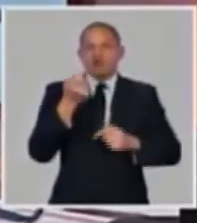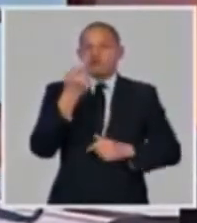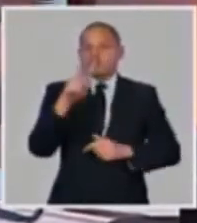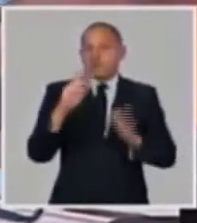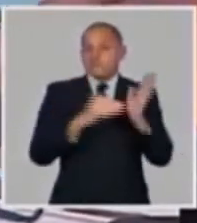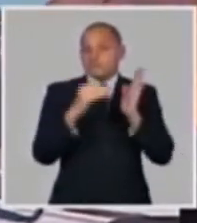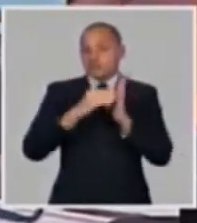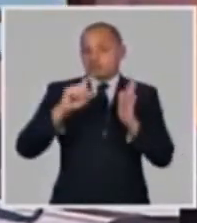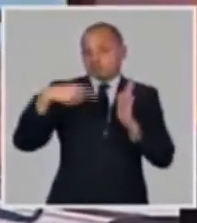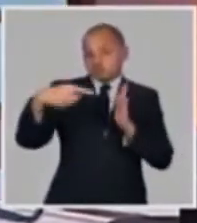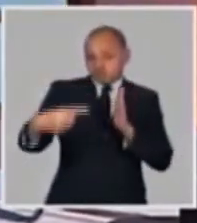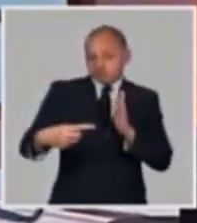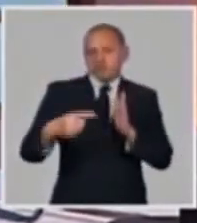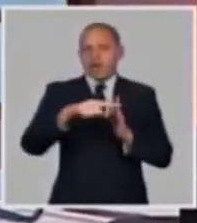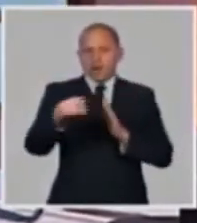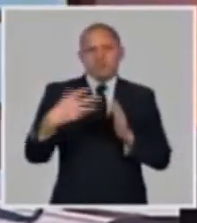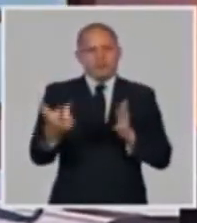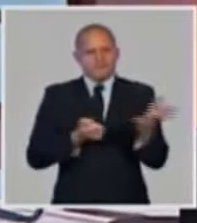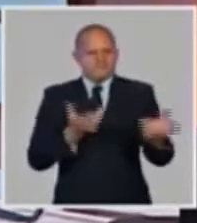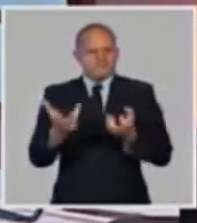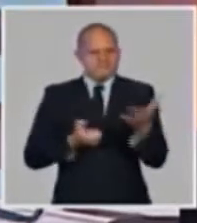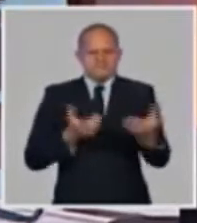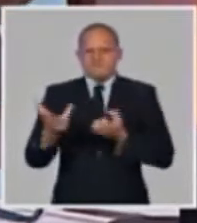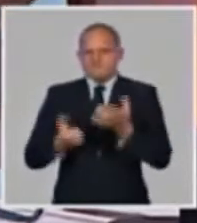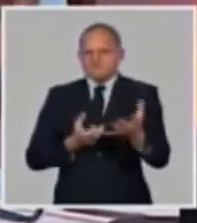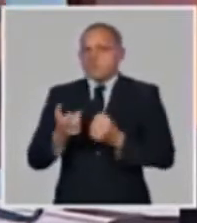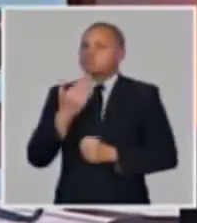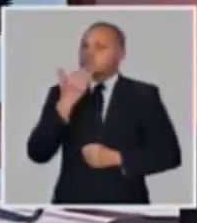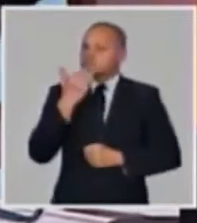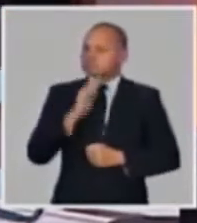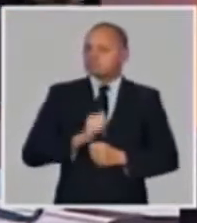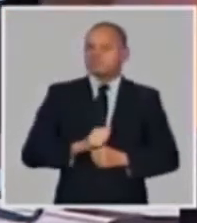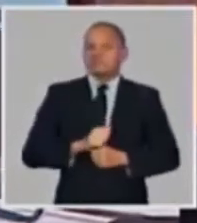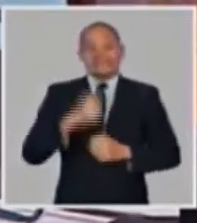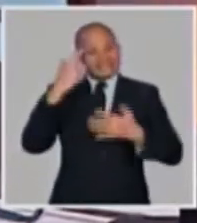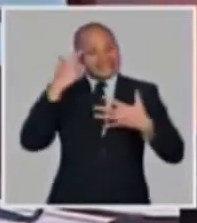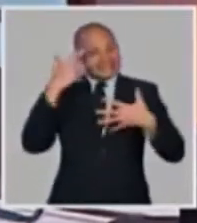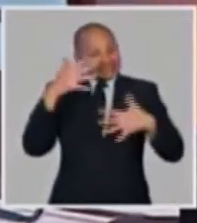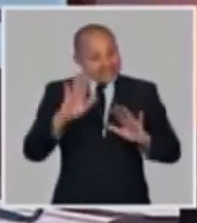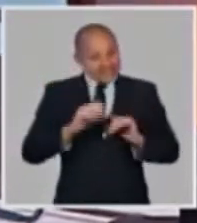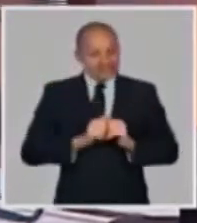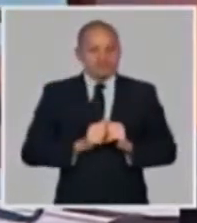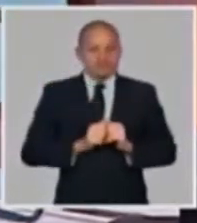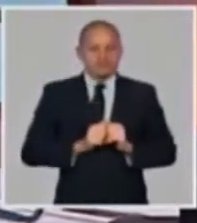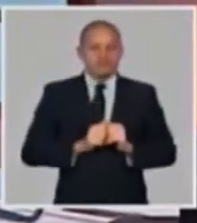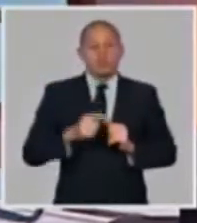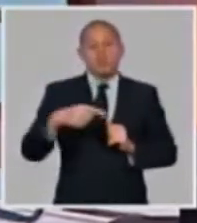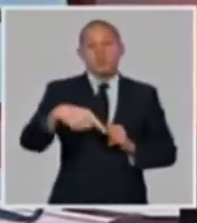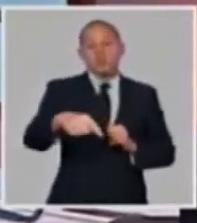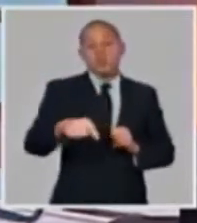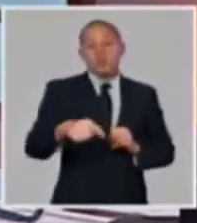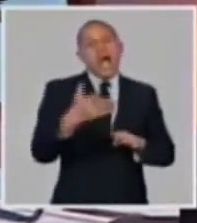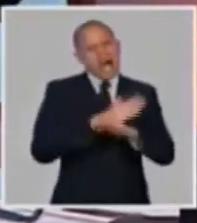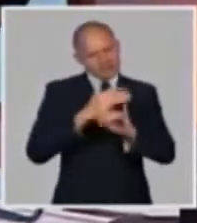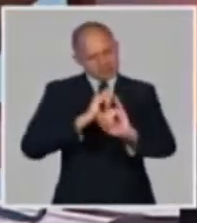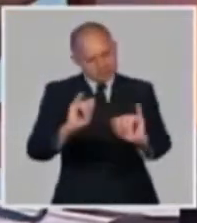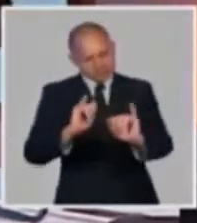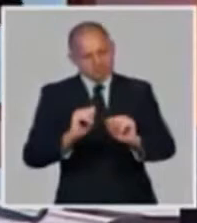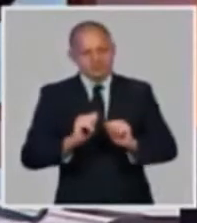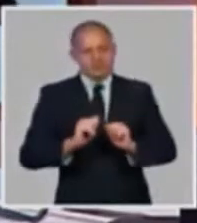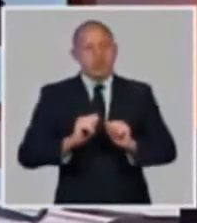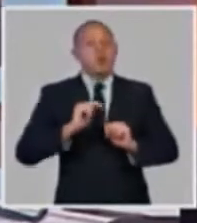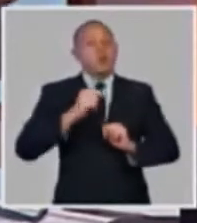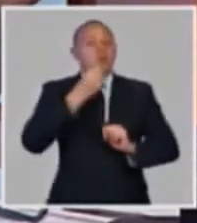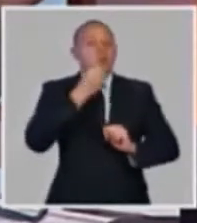Si eso se mantiene y va quedando menos CUC, en algún momento, previa información a la población, se pudieran ir